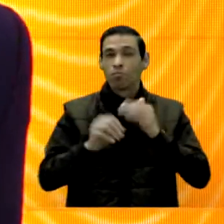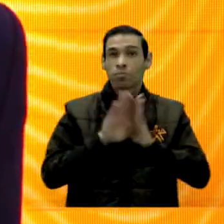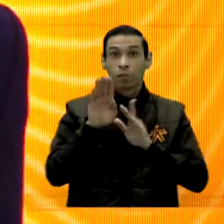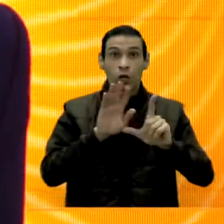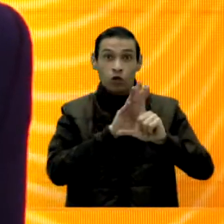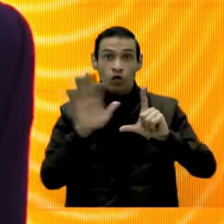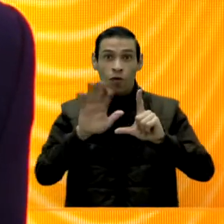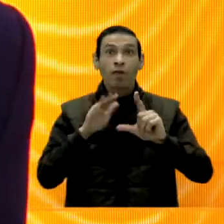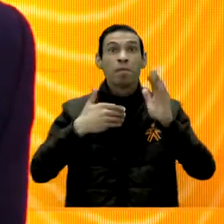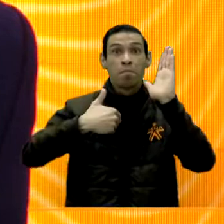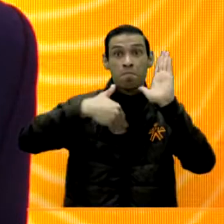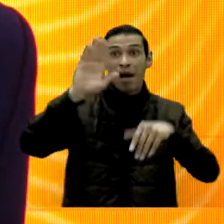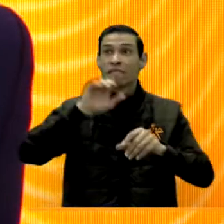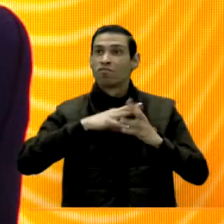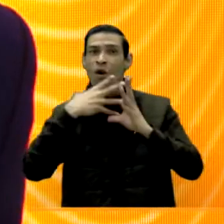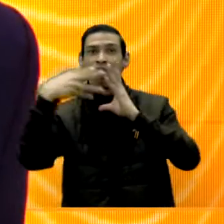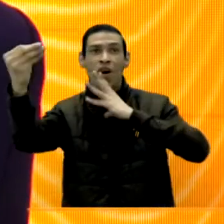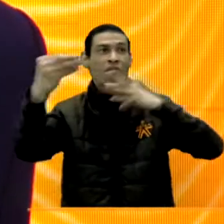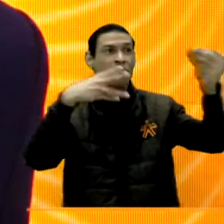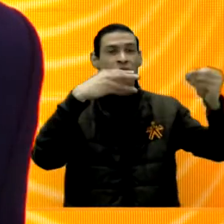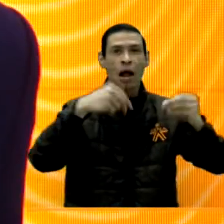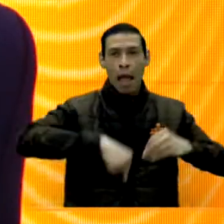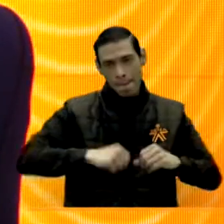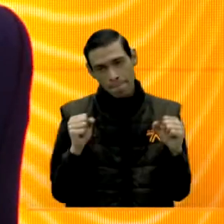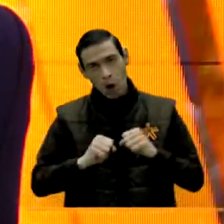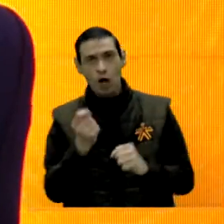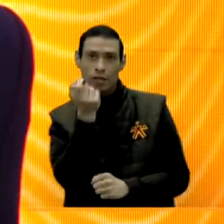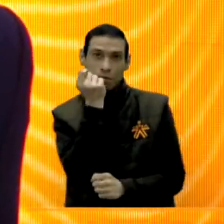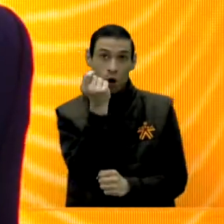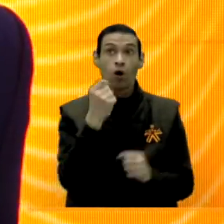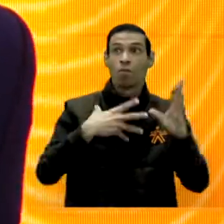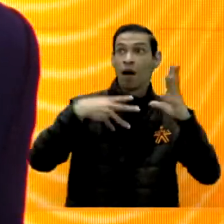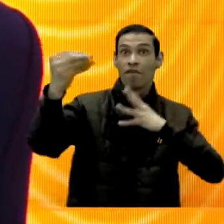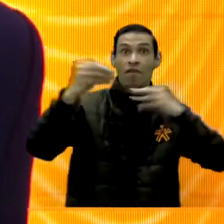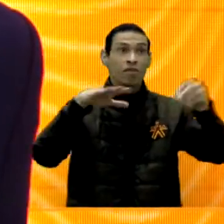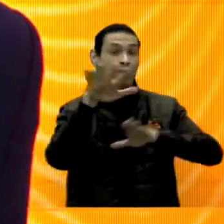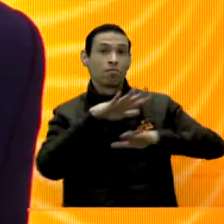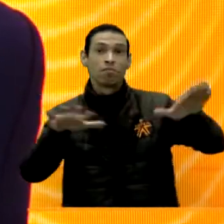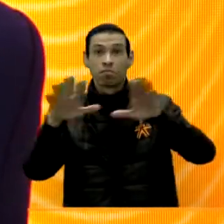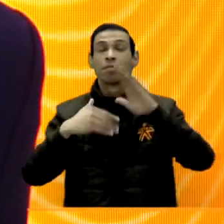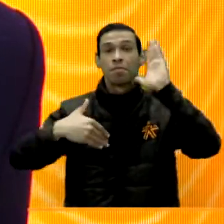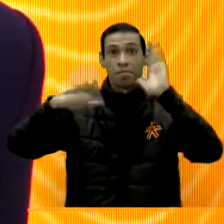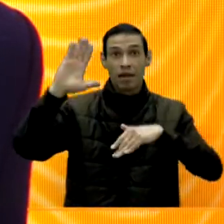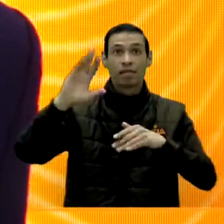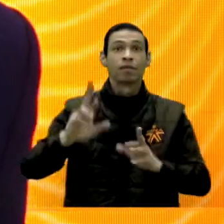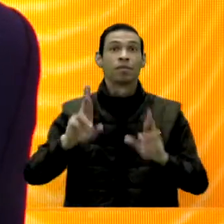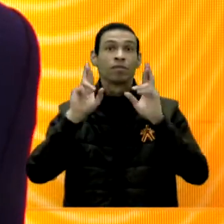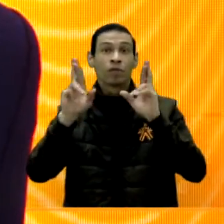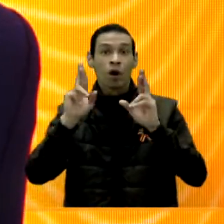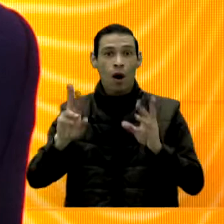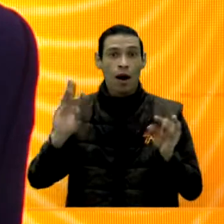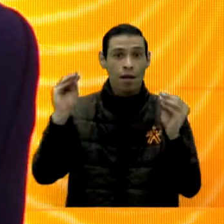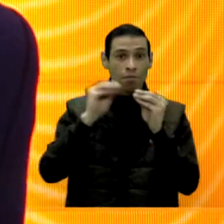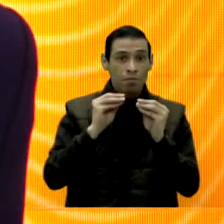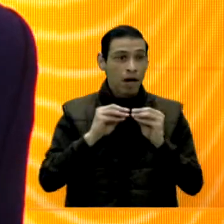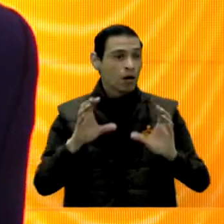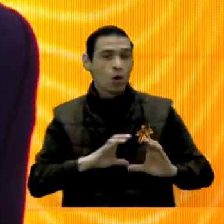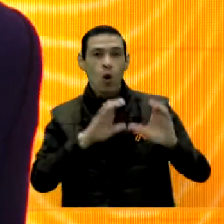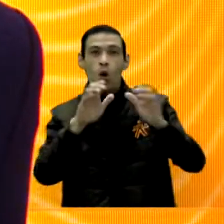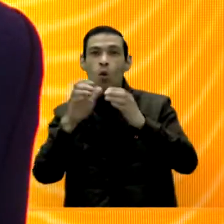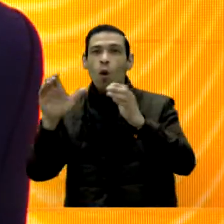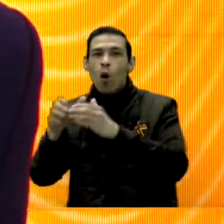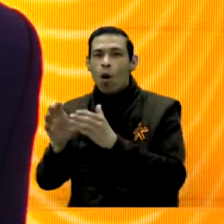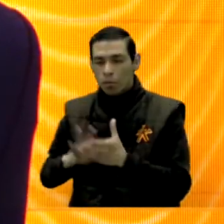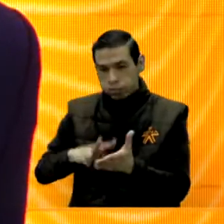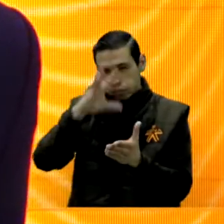al interior de Bogotá para poder tener también esa diversidad geográfica, para poder aportar también a la región y lo que esperamos es que cada vez podamos tener